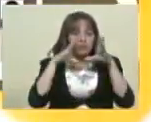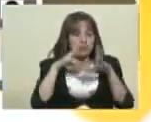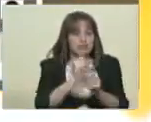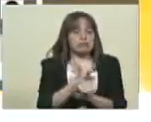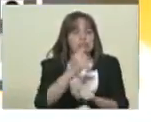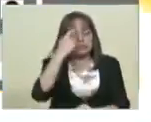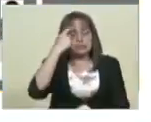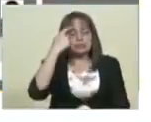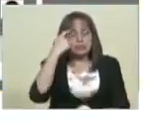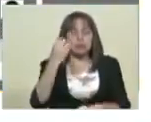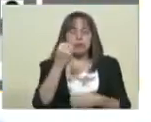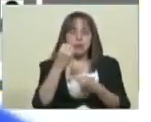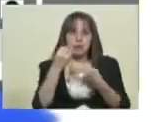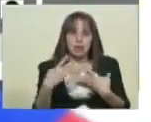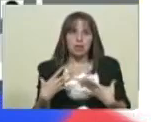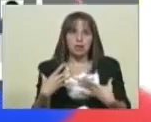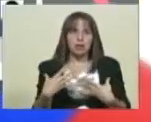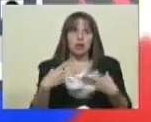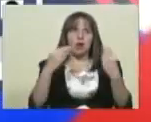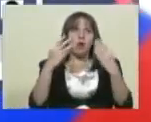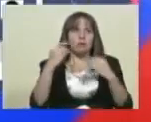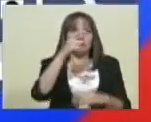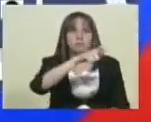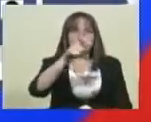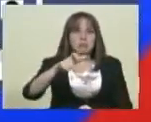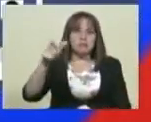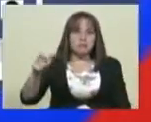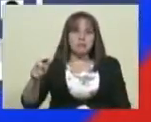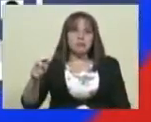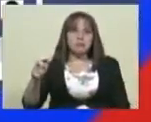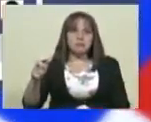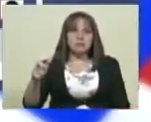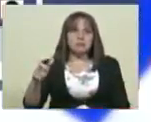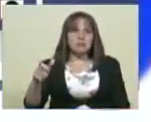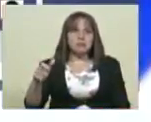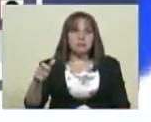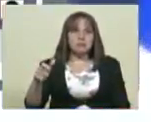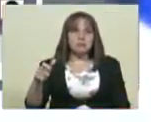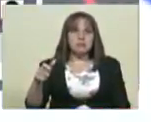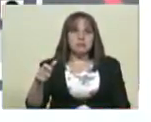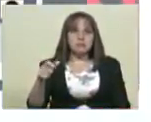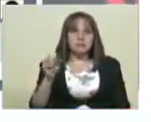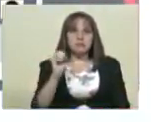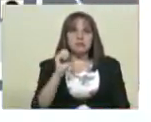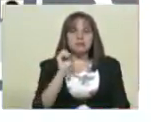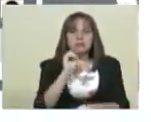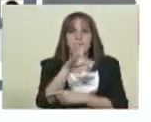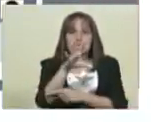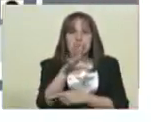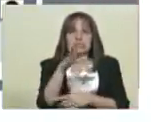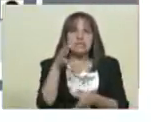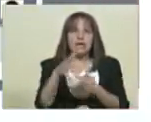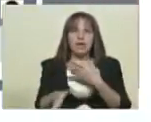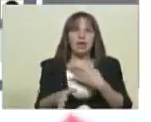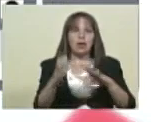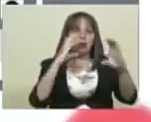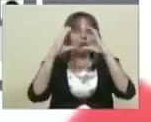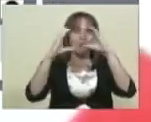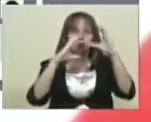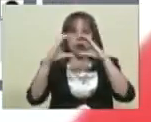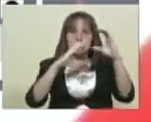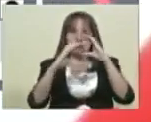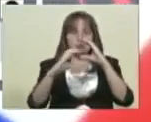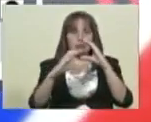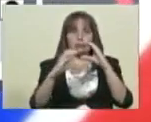buena medida. Muchísima gente nos ha enviado... hemos recibido mucha comunicación de personas que